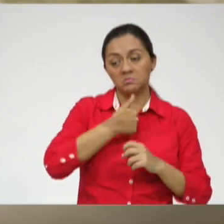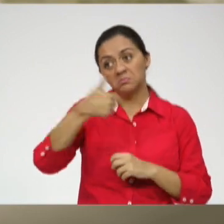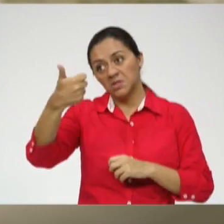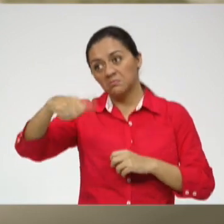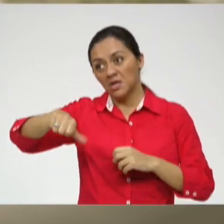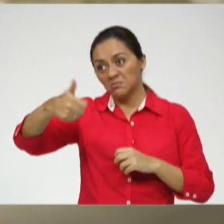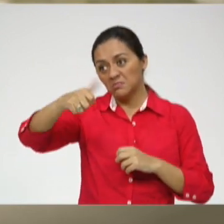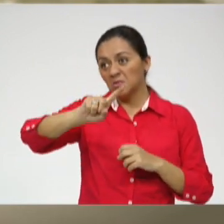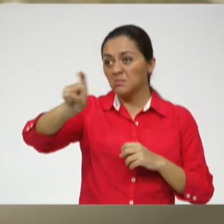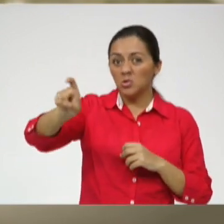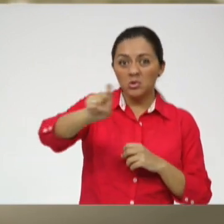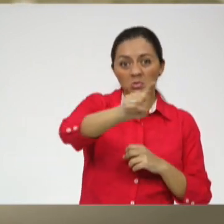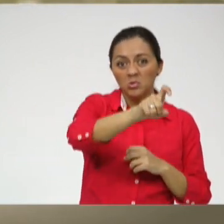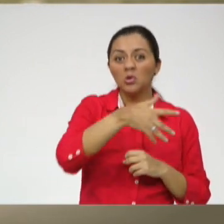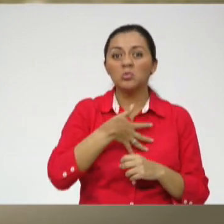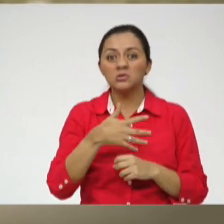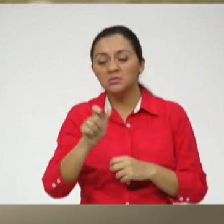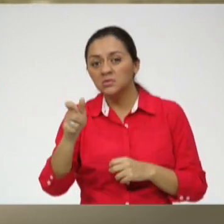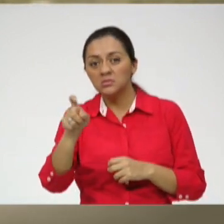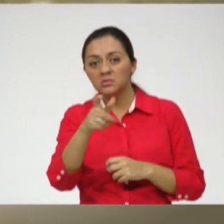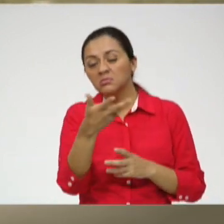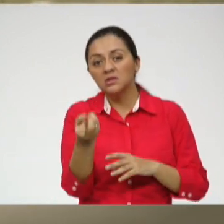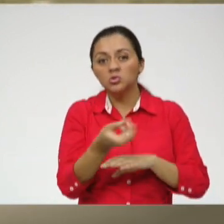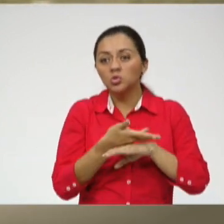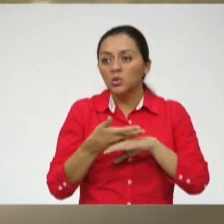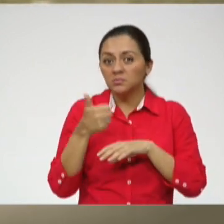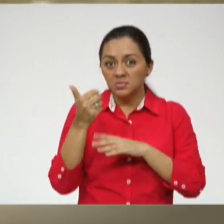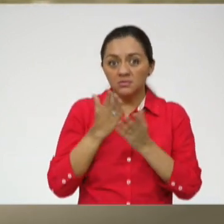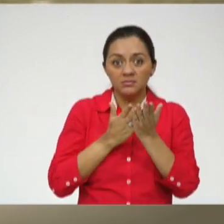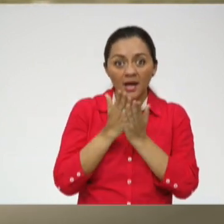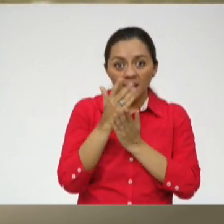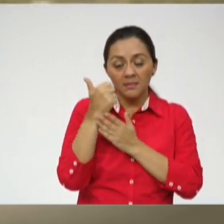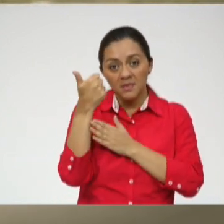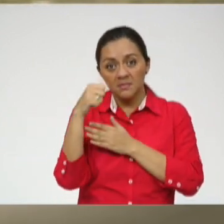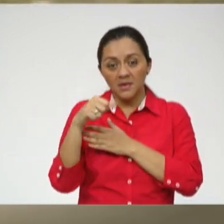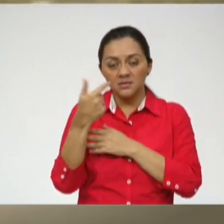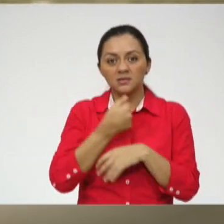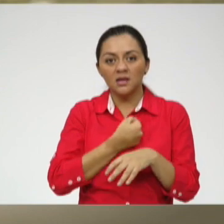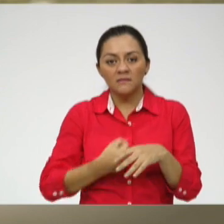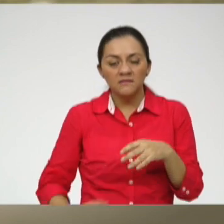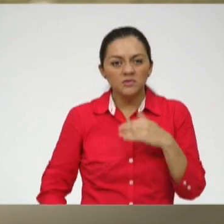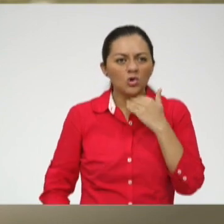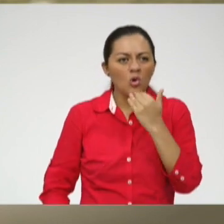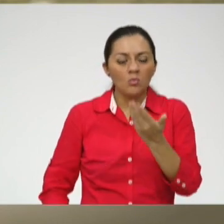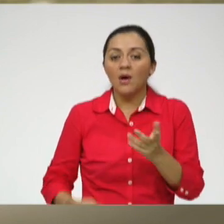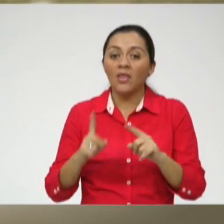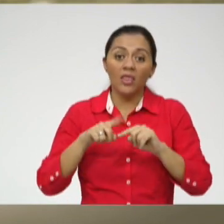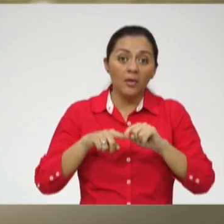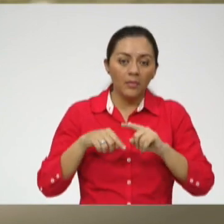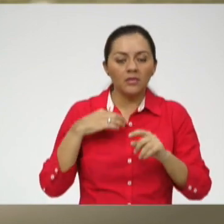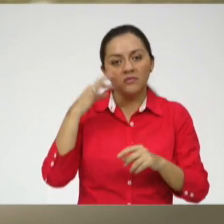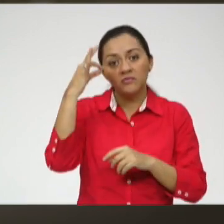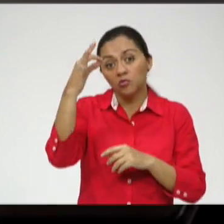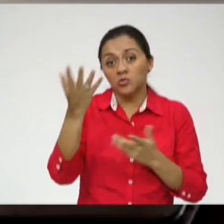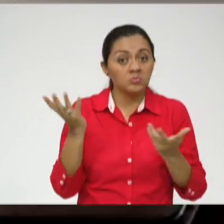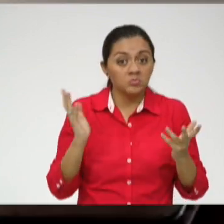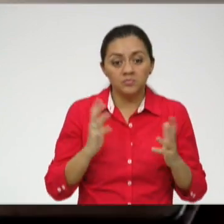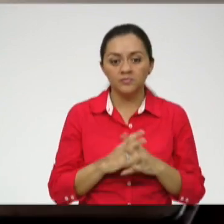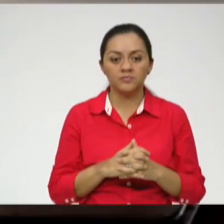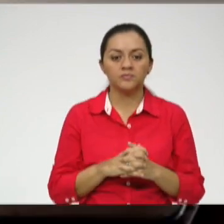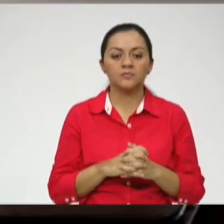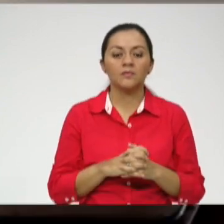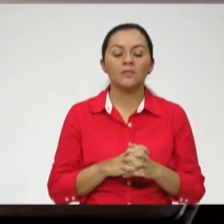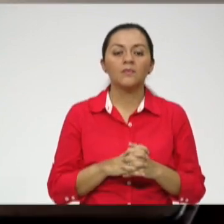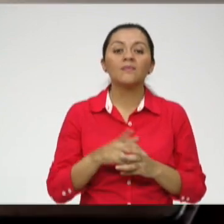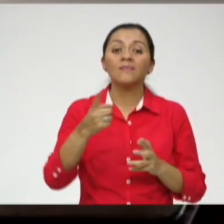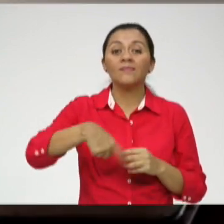bien, mal, qué recompensa tiene esta carrera, qué tanto sacrificio. Y depende de eso se va a hacer mi futuro. Los chicos